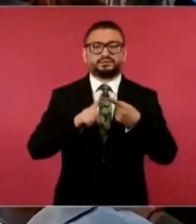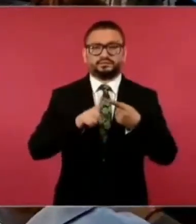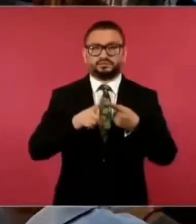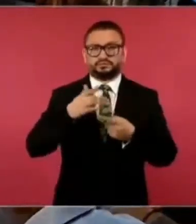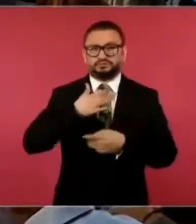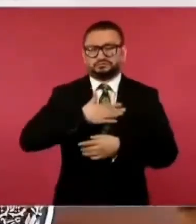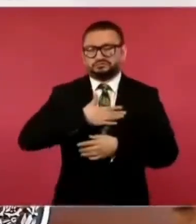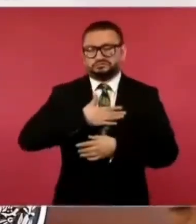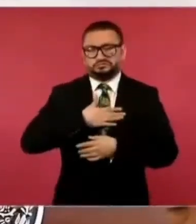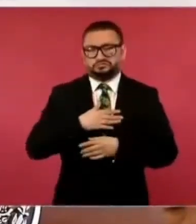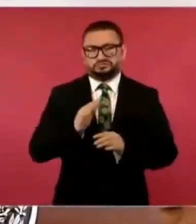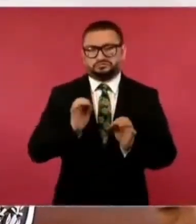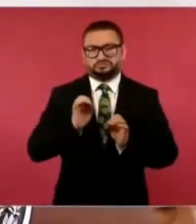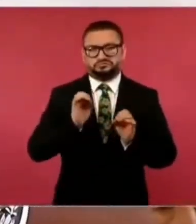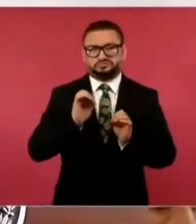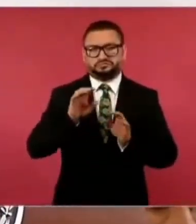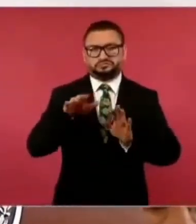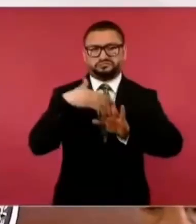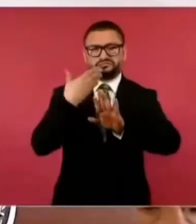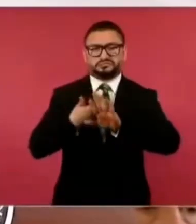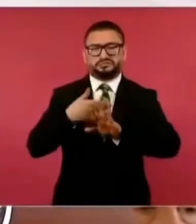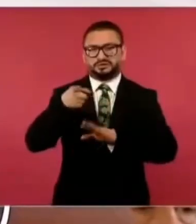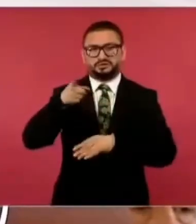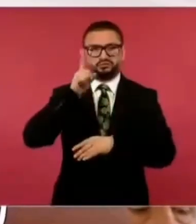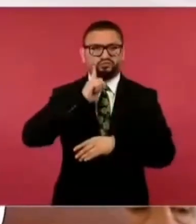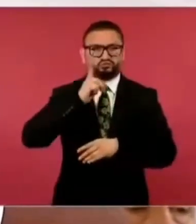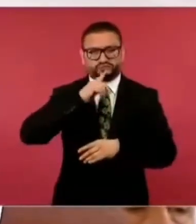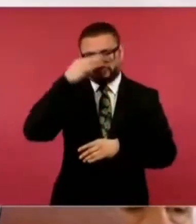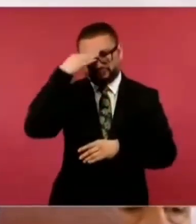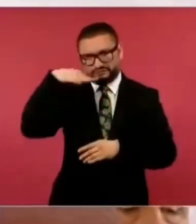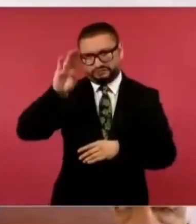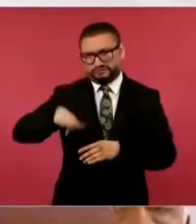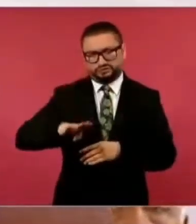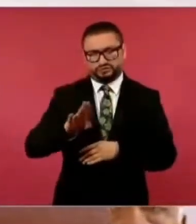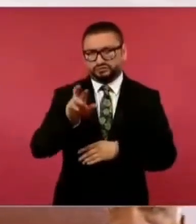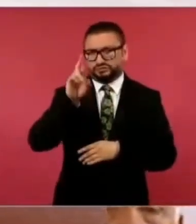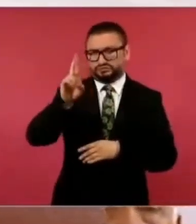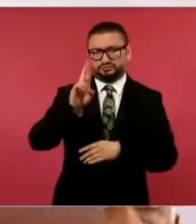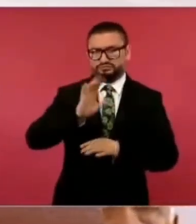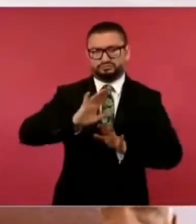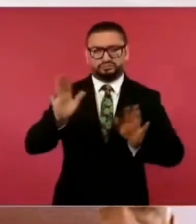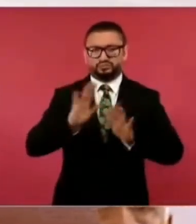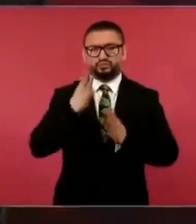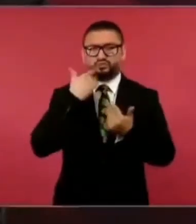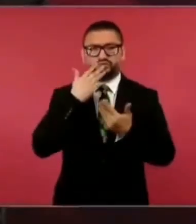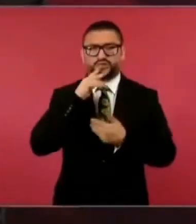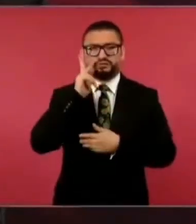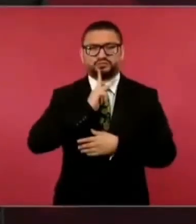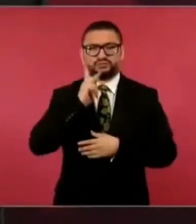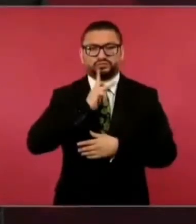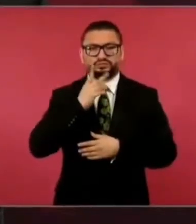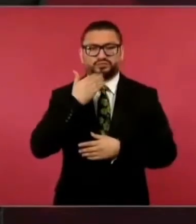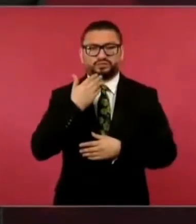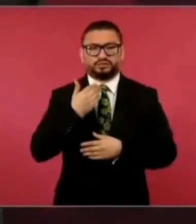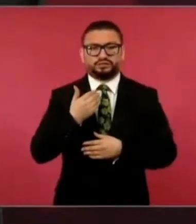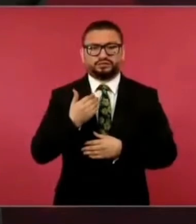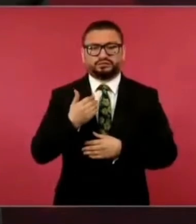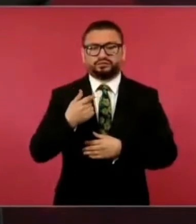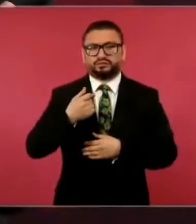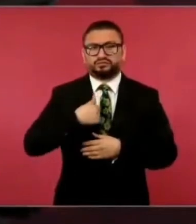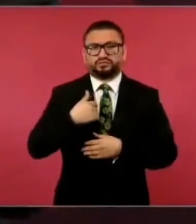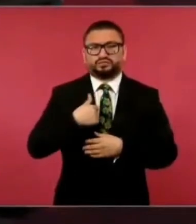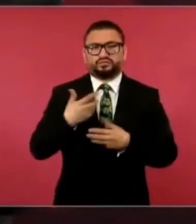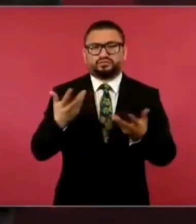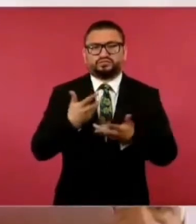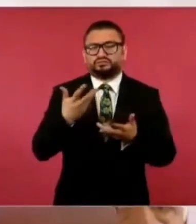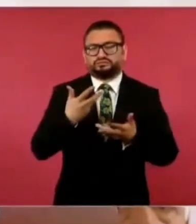que yo no ofendí a la señora Xochitl, no hay prueba de eso, no lo hago por